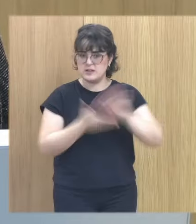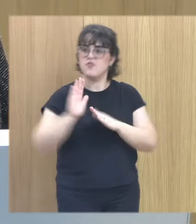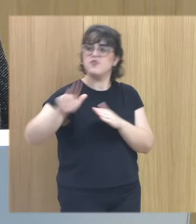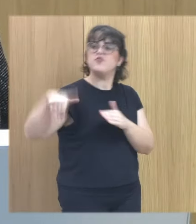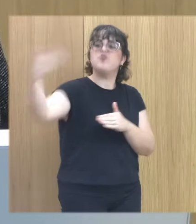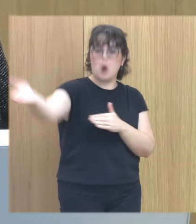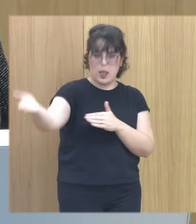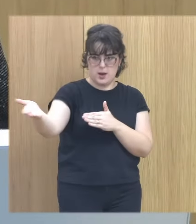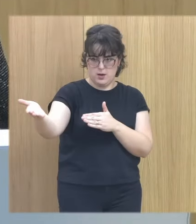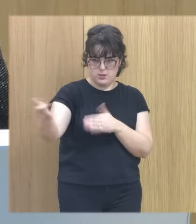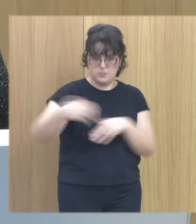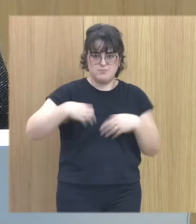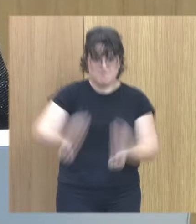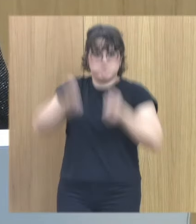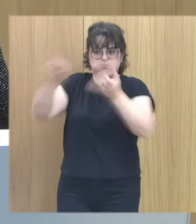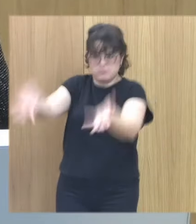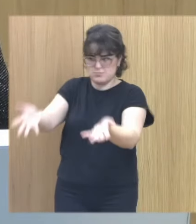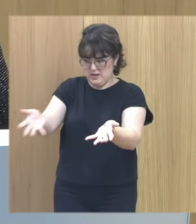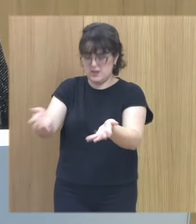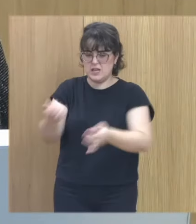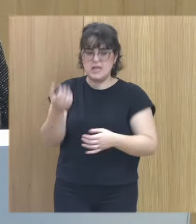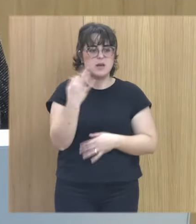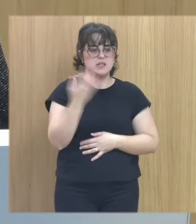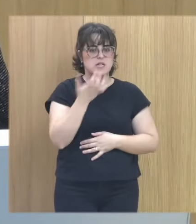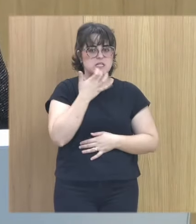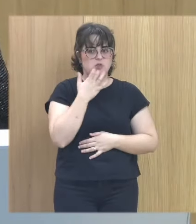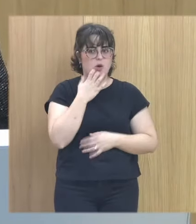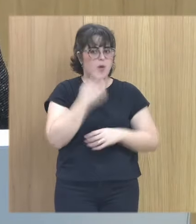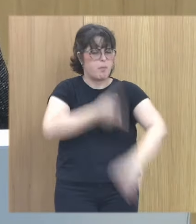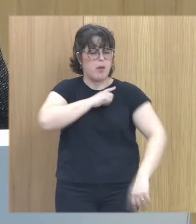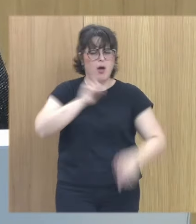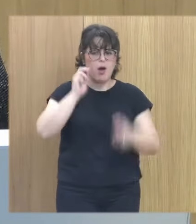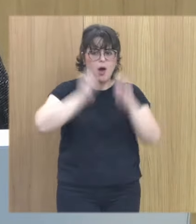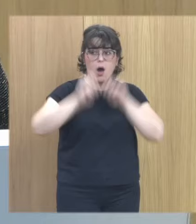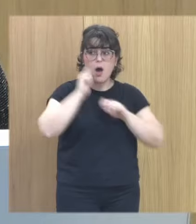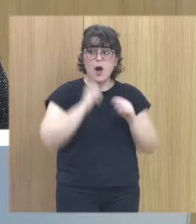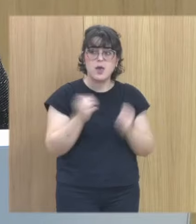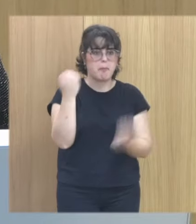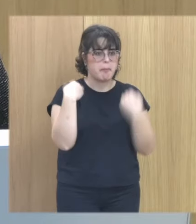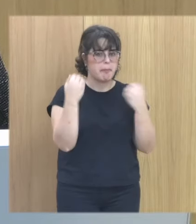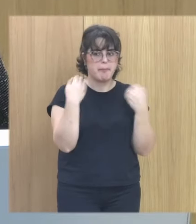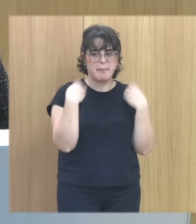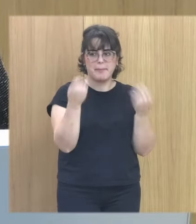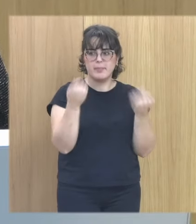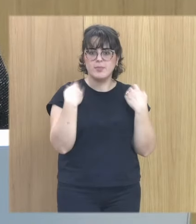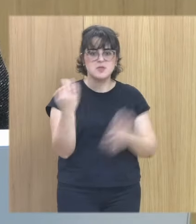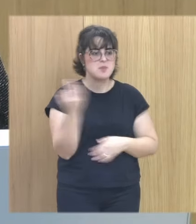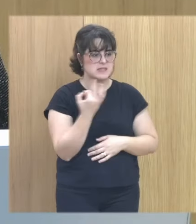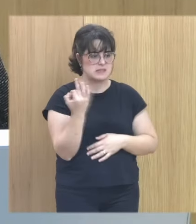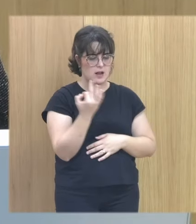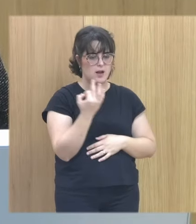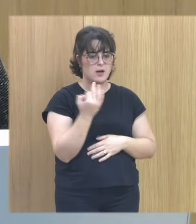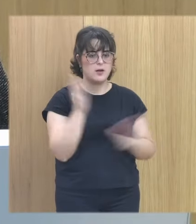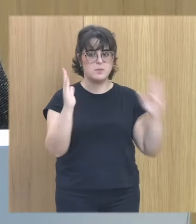hacia fuera pero ¿qué pasa si yo lloro de forma extrema y siguen sin hacerme caso? que hay un momento